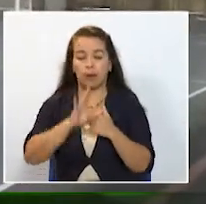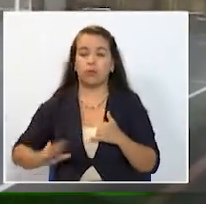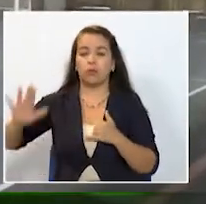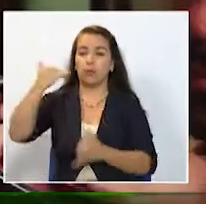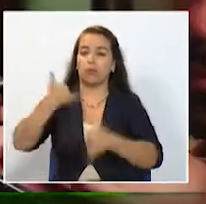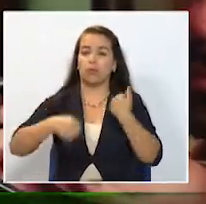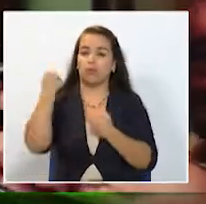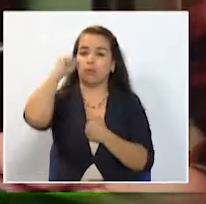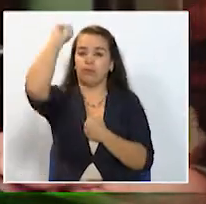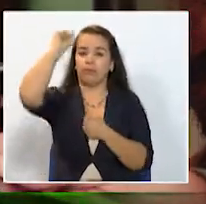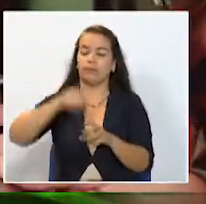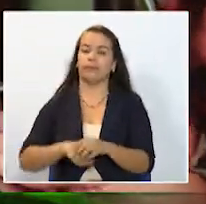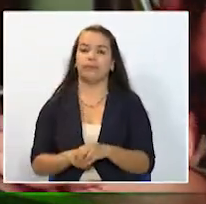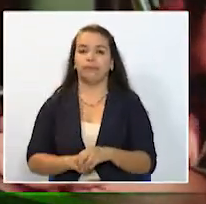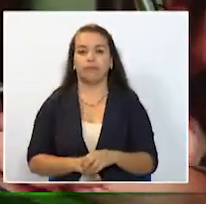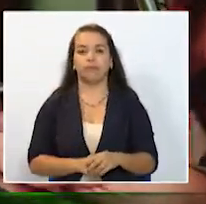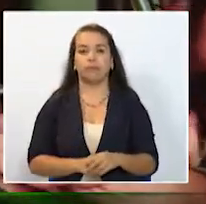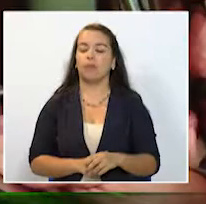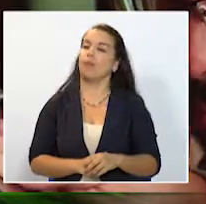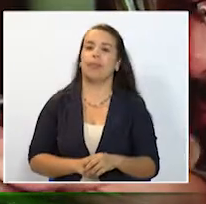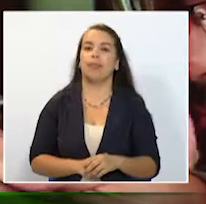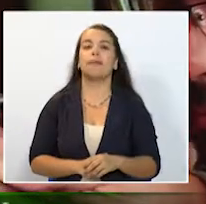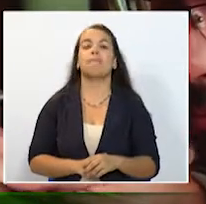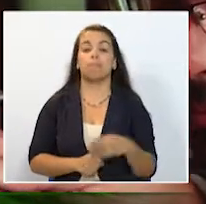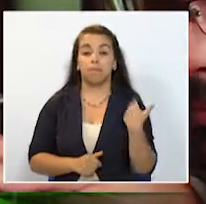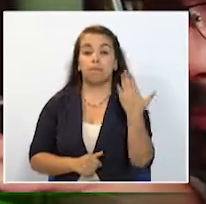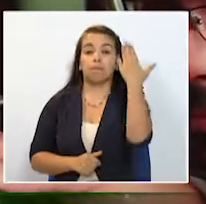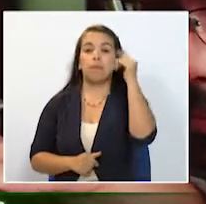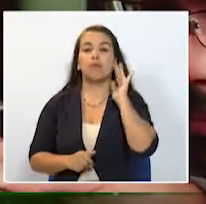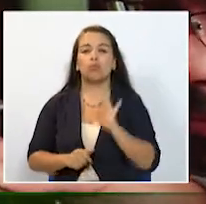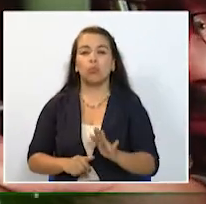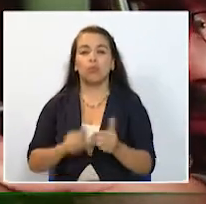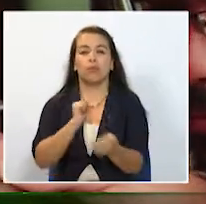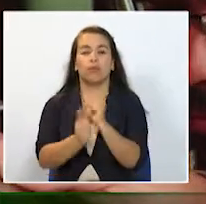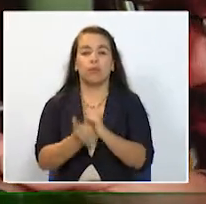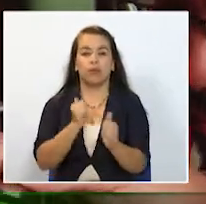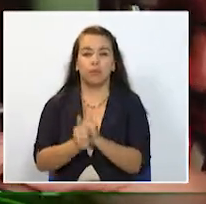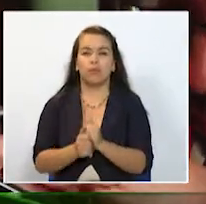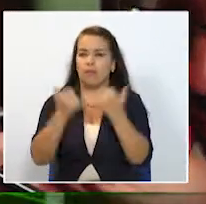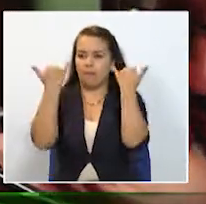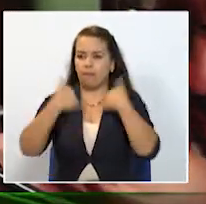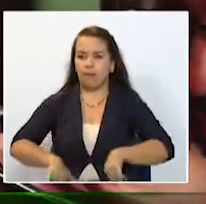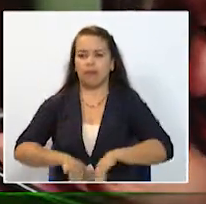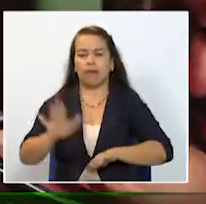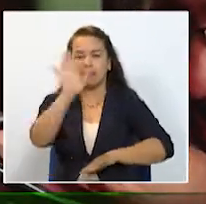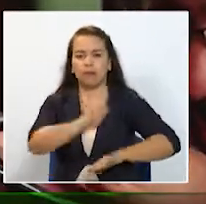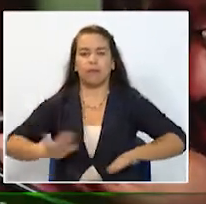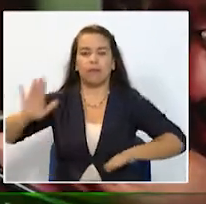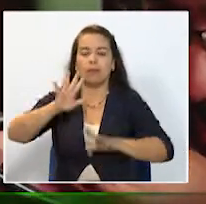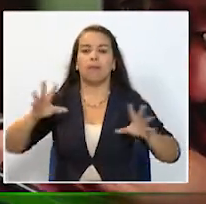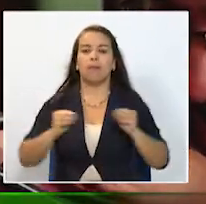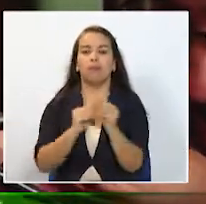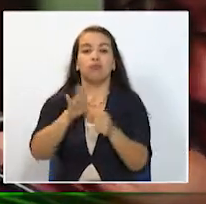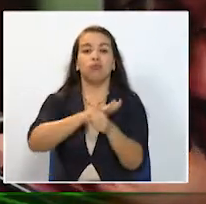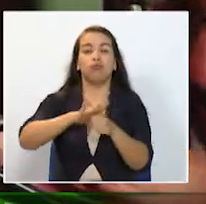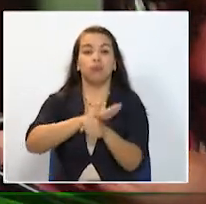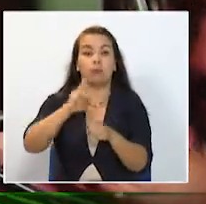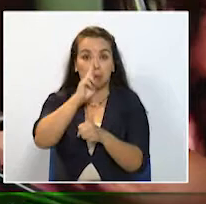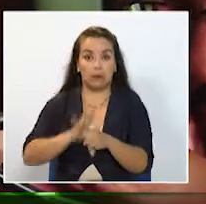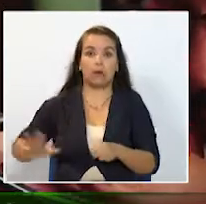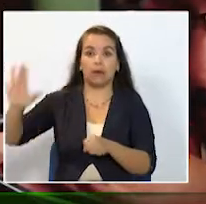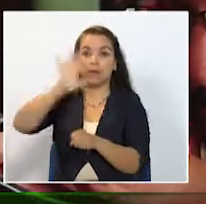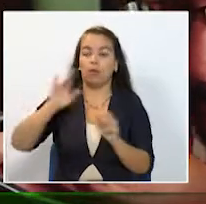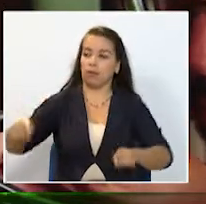superate tenemos varias fases en este caso la fase departamental luego hay una final departamental un zonal nacional donde enfrentaremos